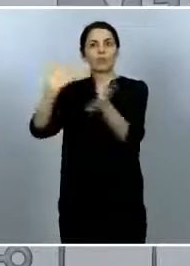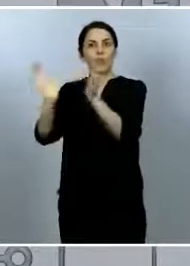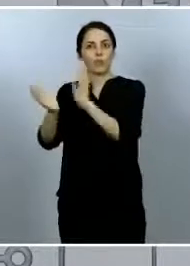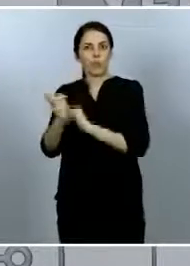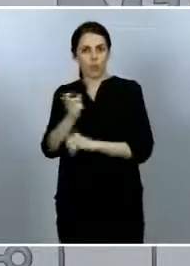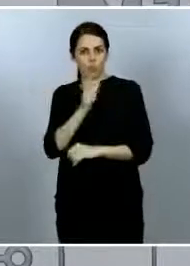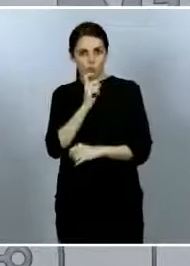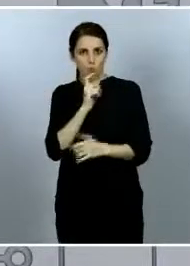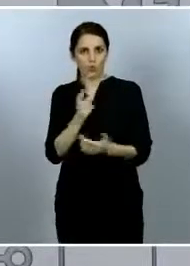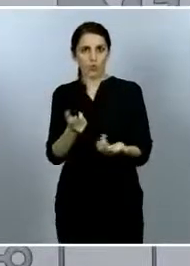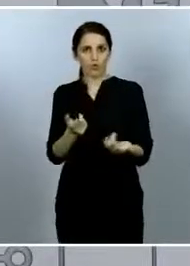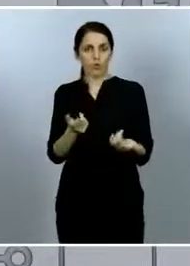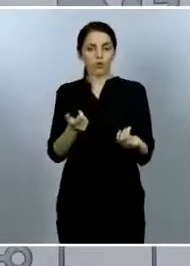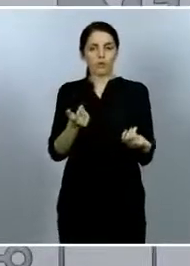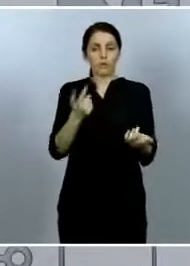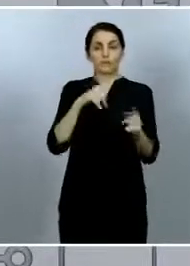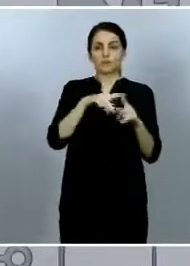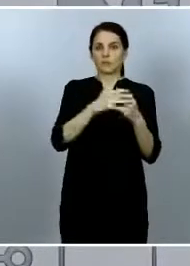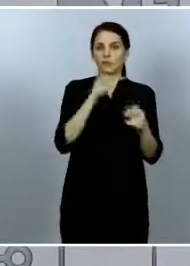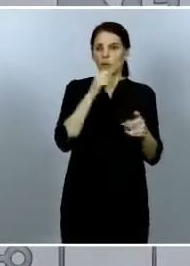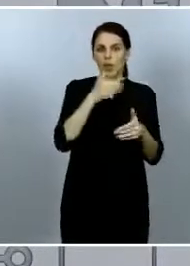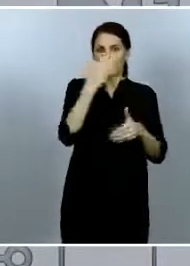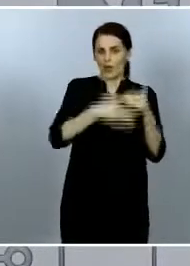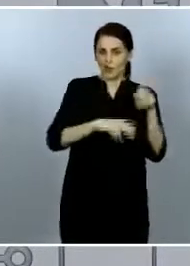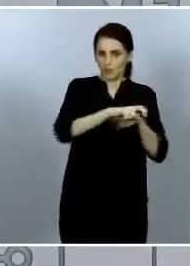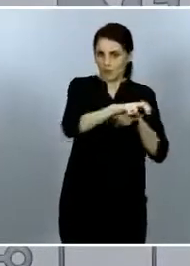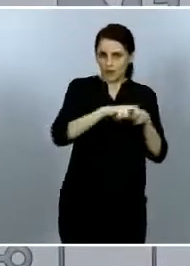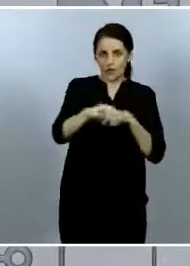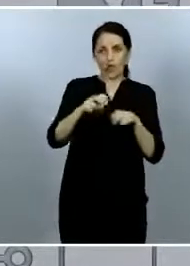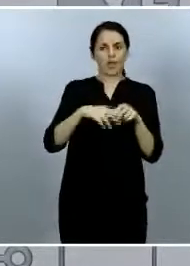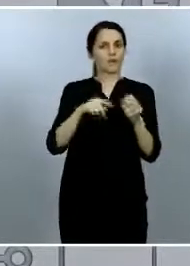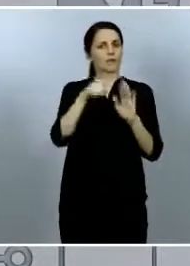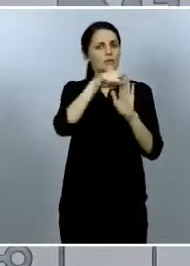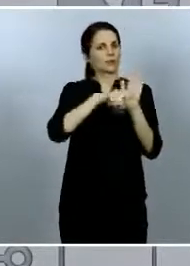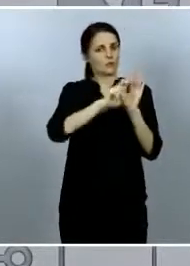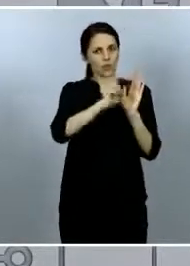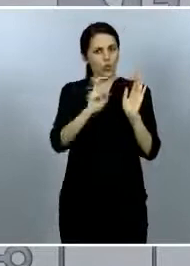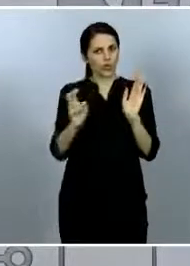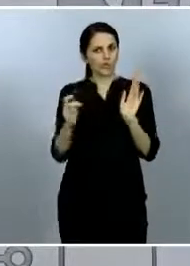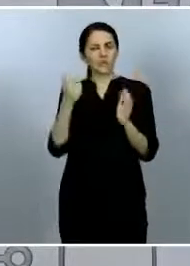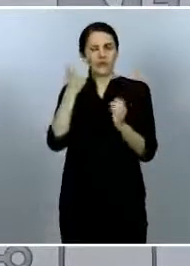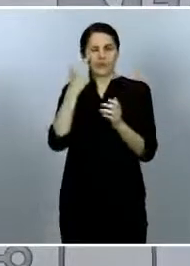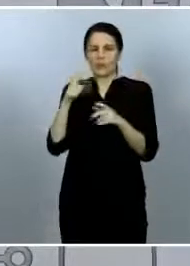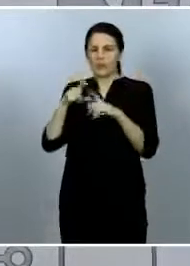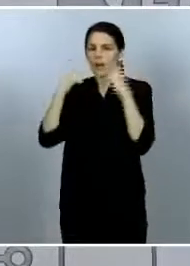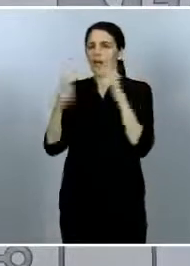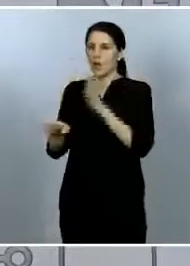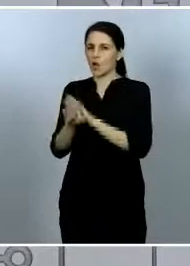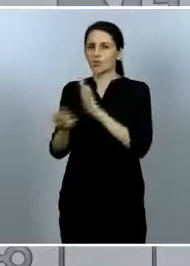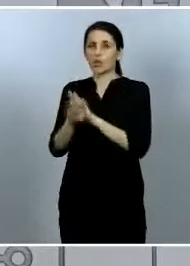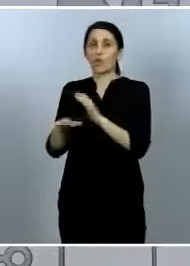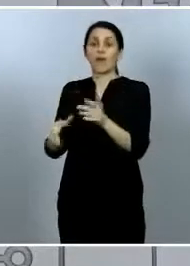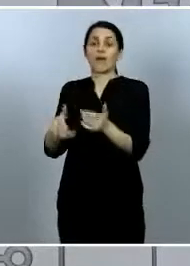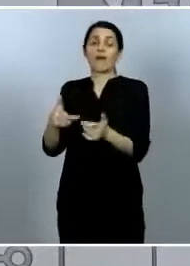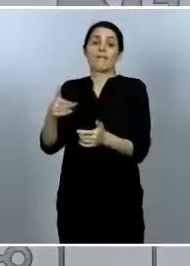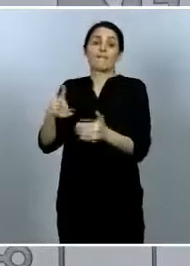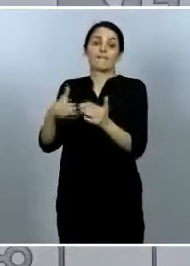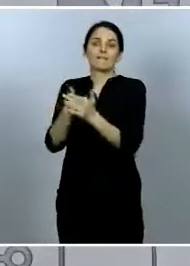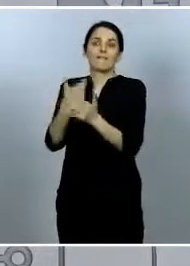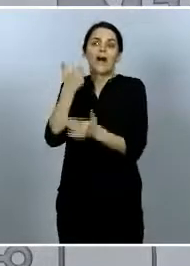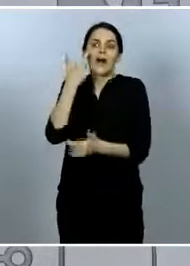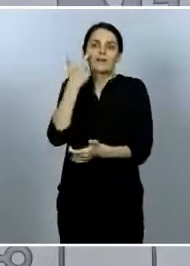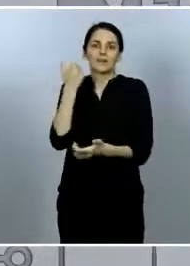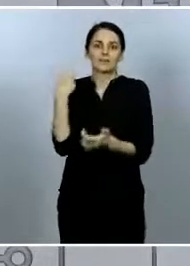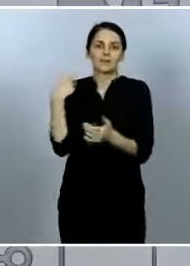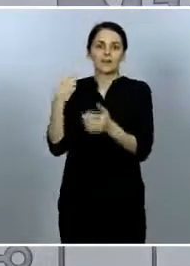excepciones o con las situaciones en las que ahora mismo se utiliza, por lo menos hasta que veamos si hay nuevas olas a partir